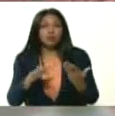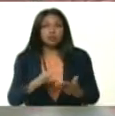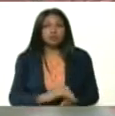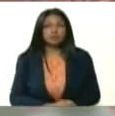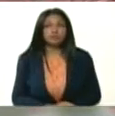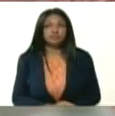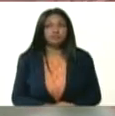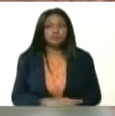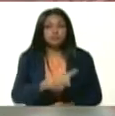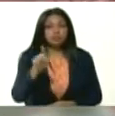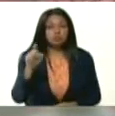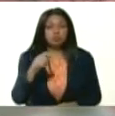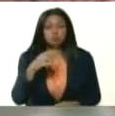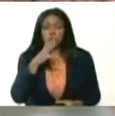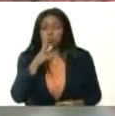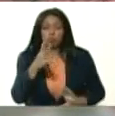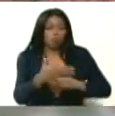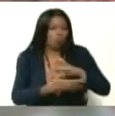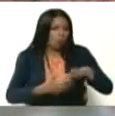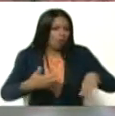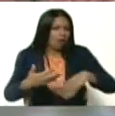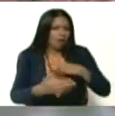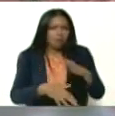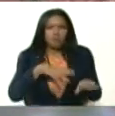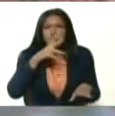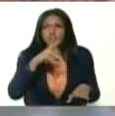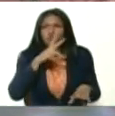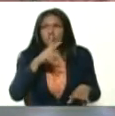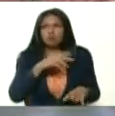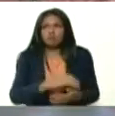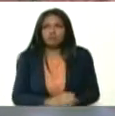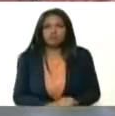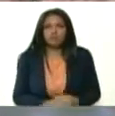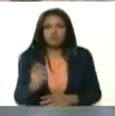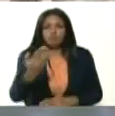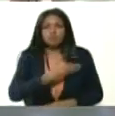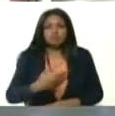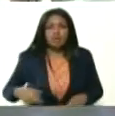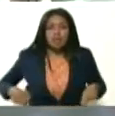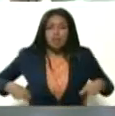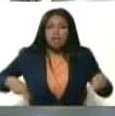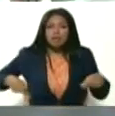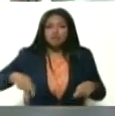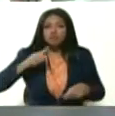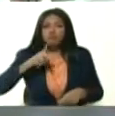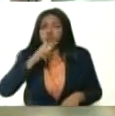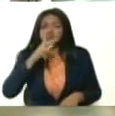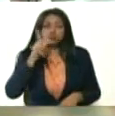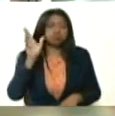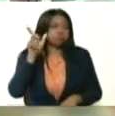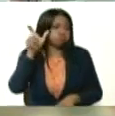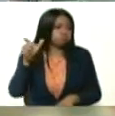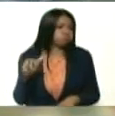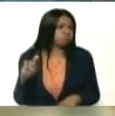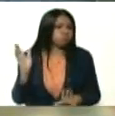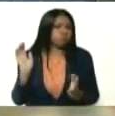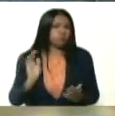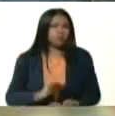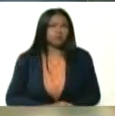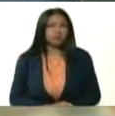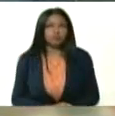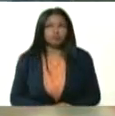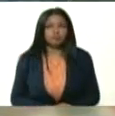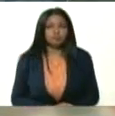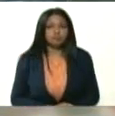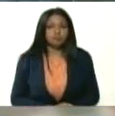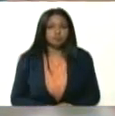todavía, es un desastre lo que pasa en Ecuador. Un desastre, Lenín Moreno, eres un desastre. Eres un desastre, Lenín Moreno. Para